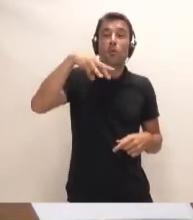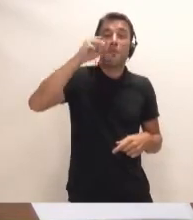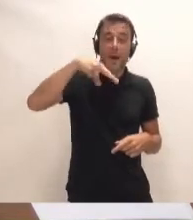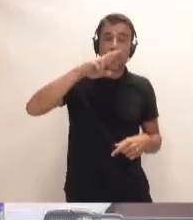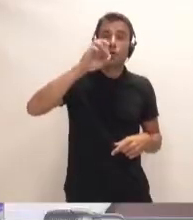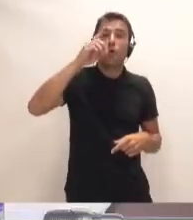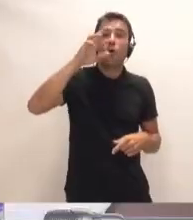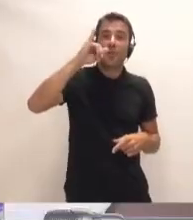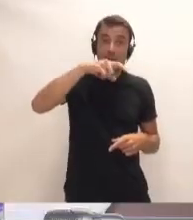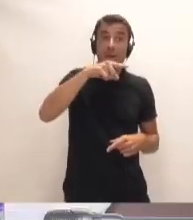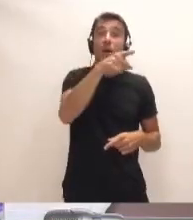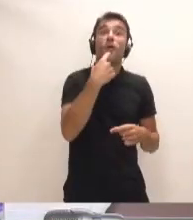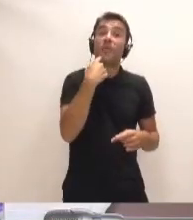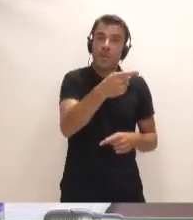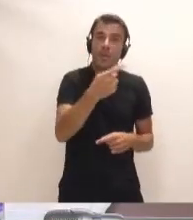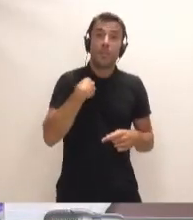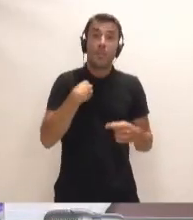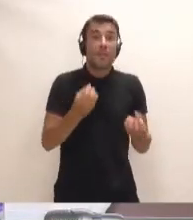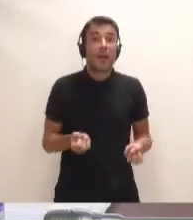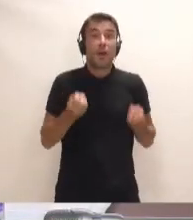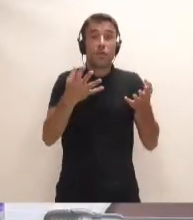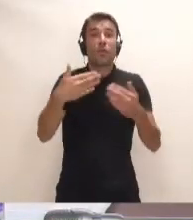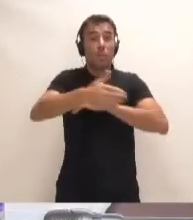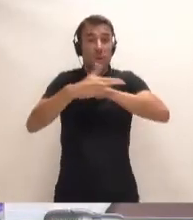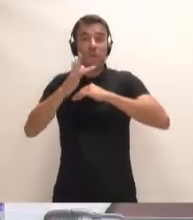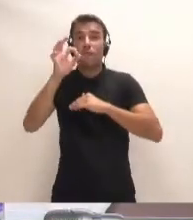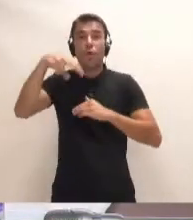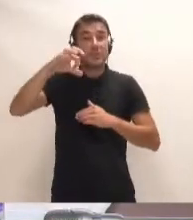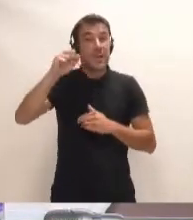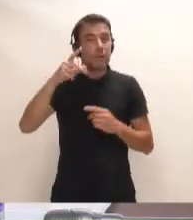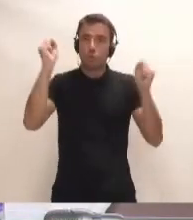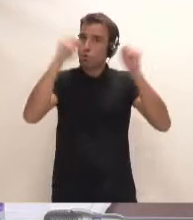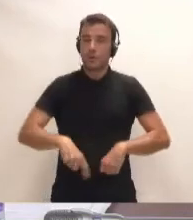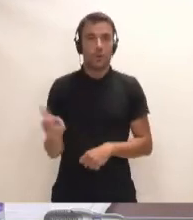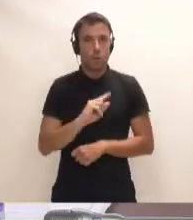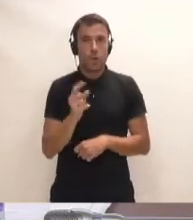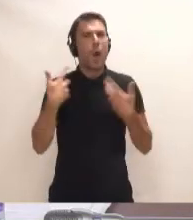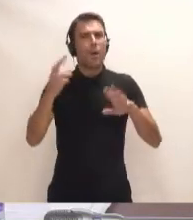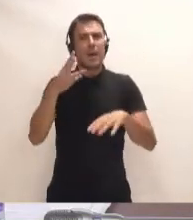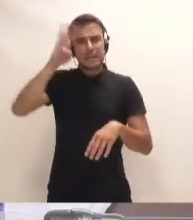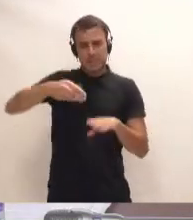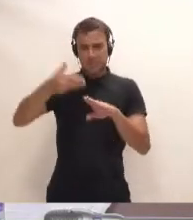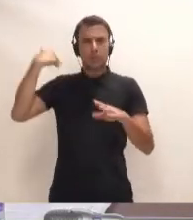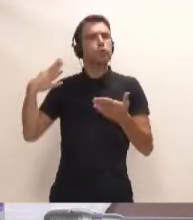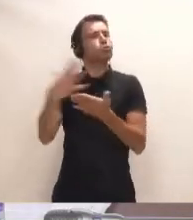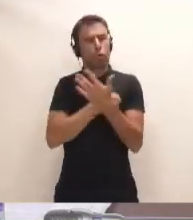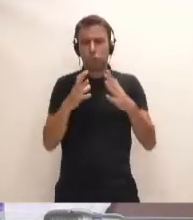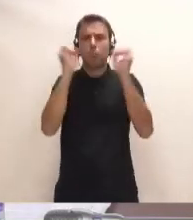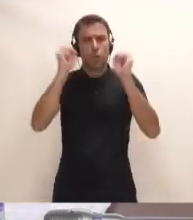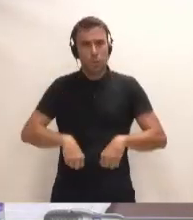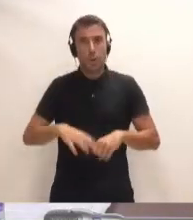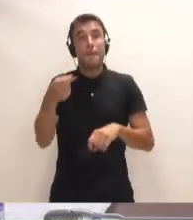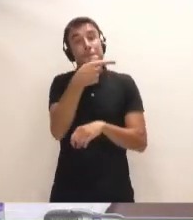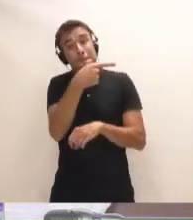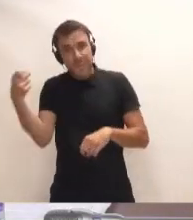que no están de acuerdo con la declaración del puerto de Fonsalía, independientemente de hace tres meses todo el mundo estuviera a favor, salvo los miembros